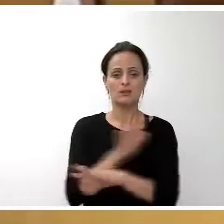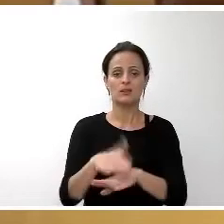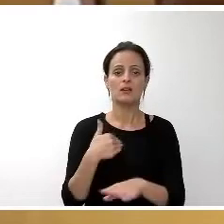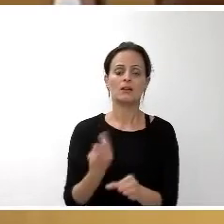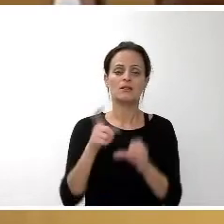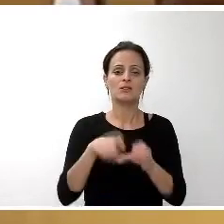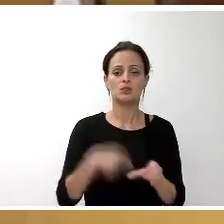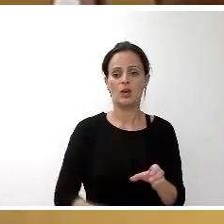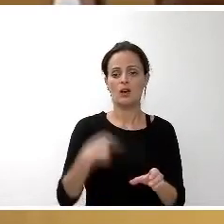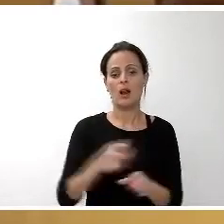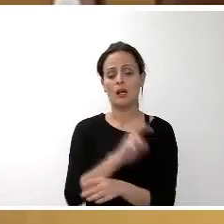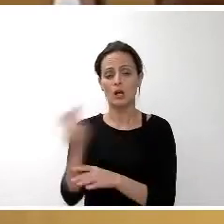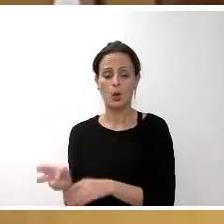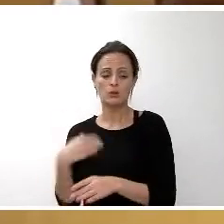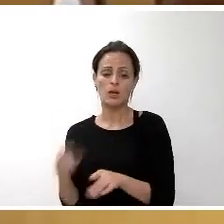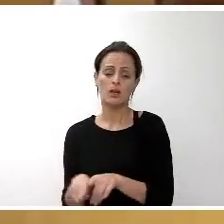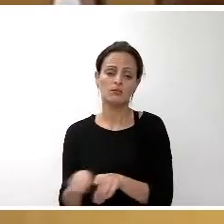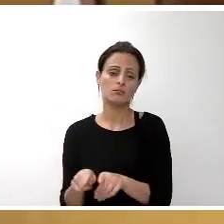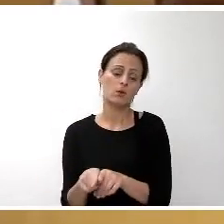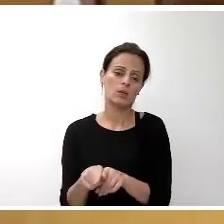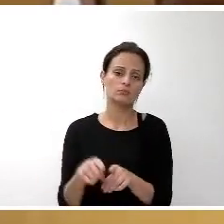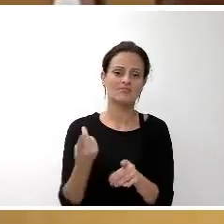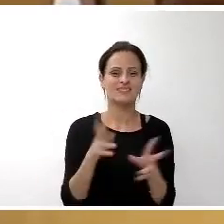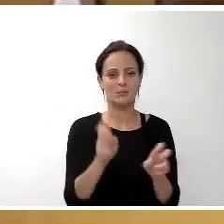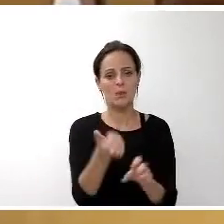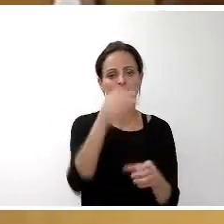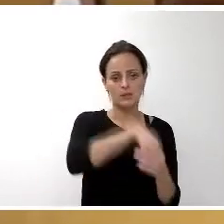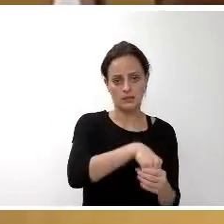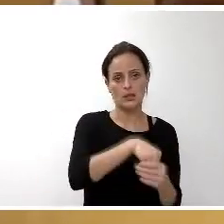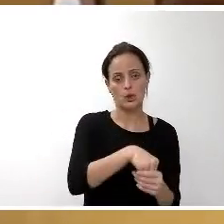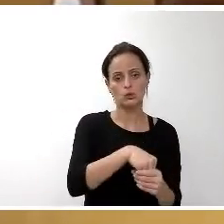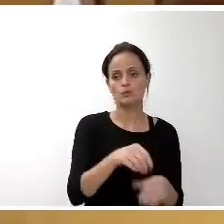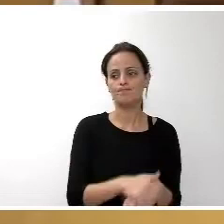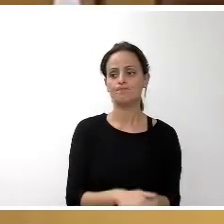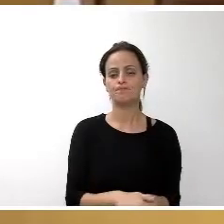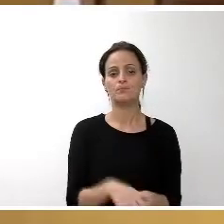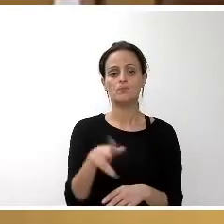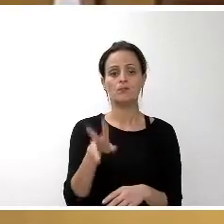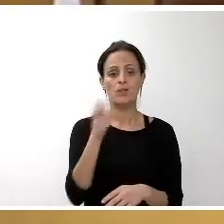otras actuaciones del control interno. Intervención por parte de los grupos. Queda enterado el Pleno.